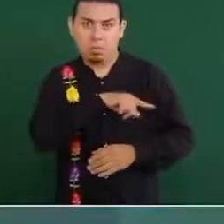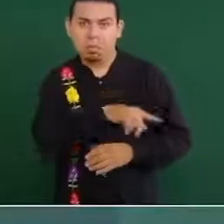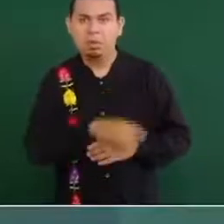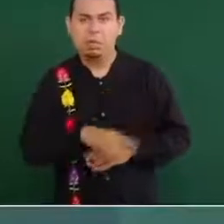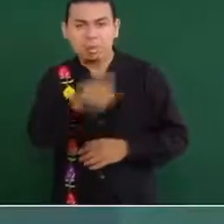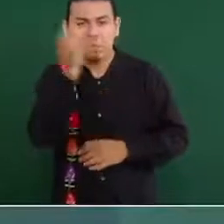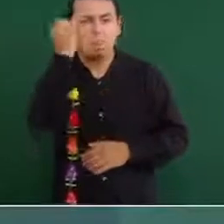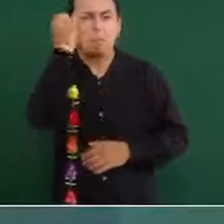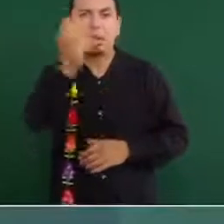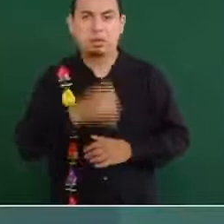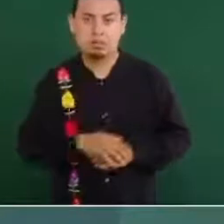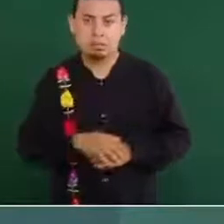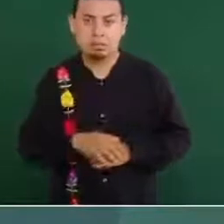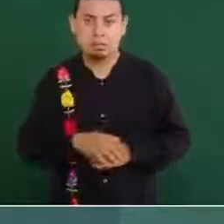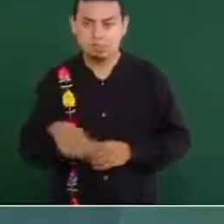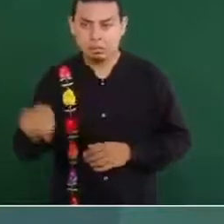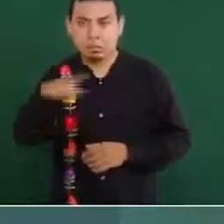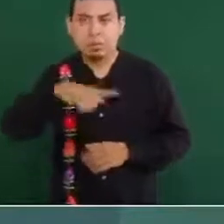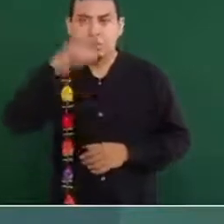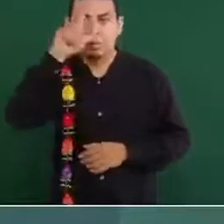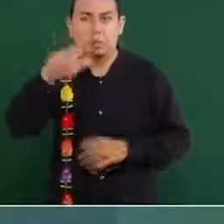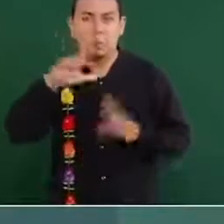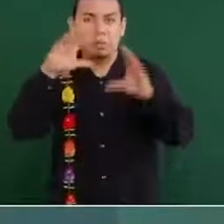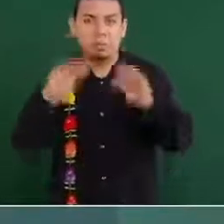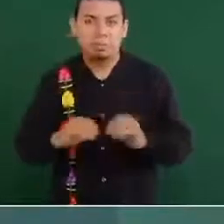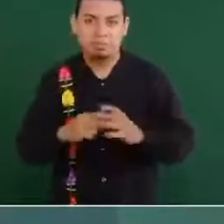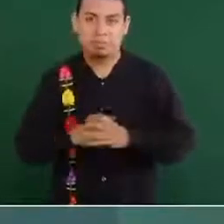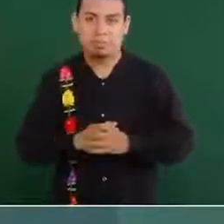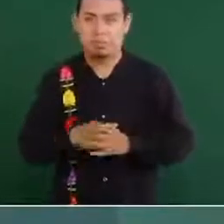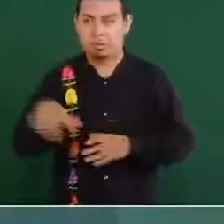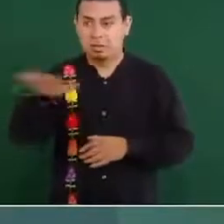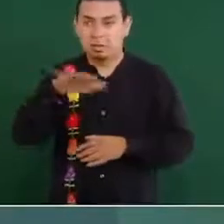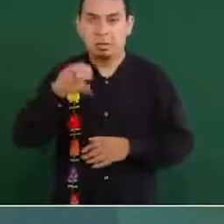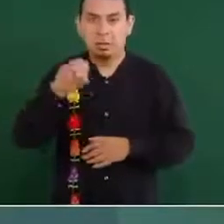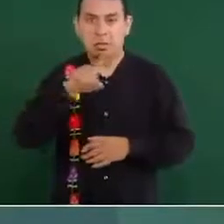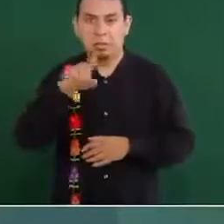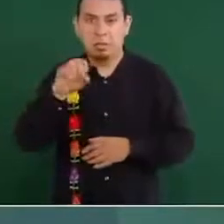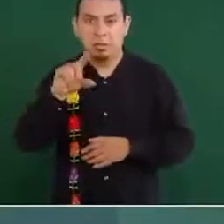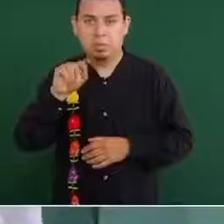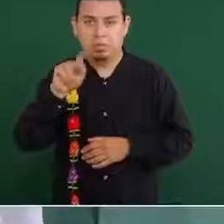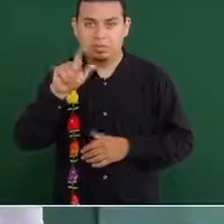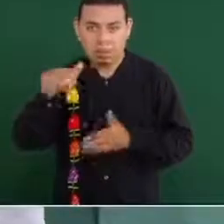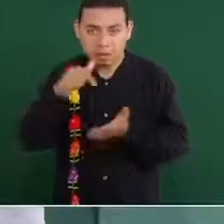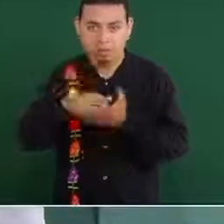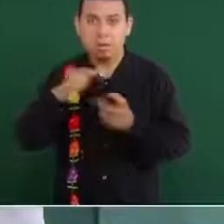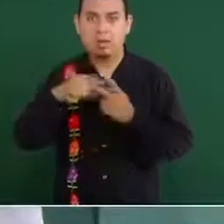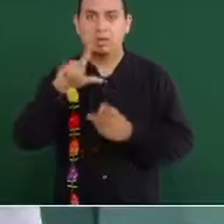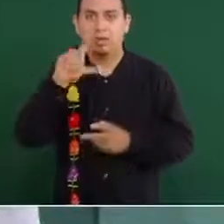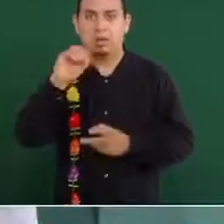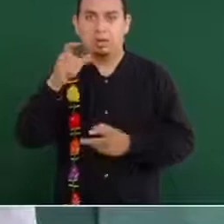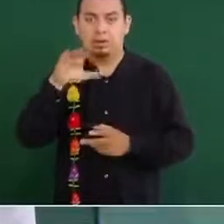¿Les preocuparía o solo Tepec, los hichas?